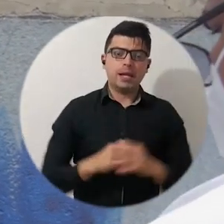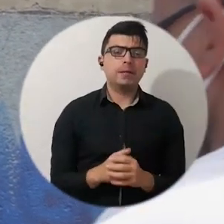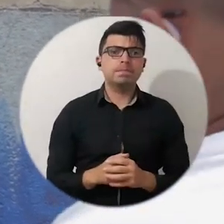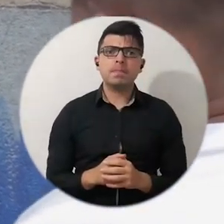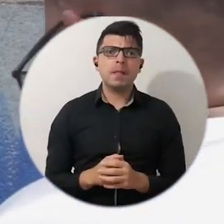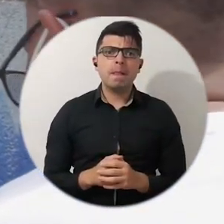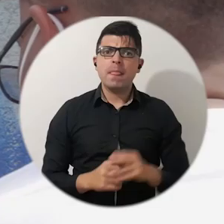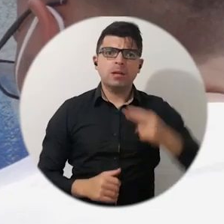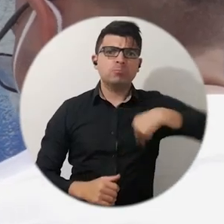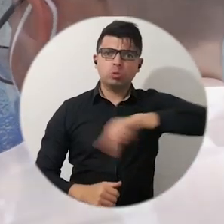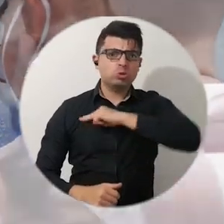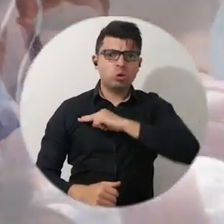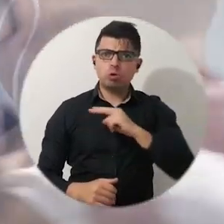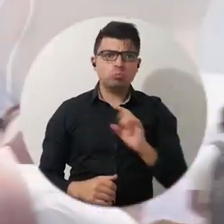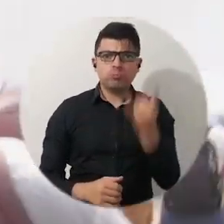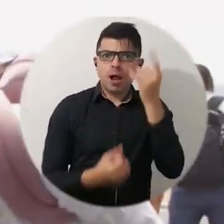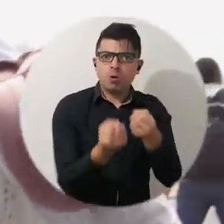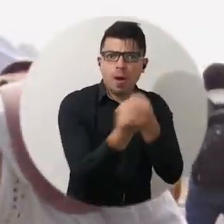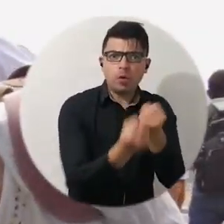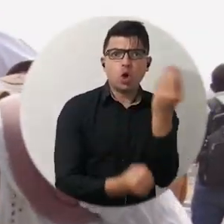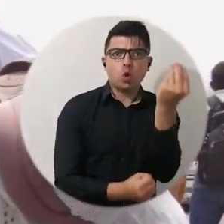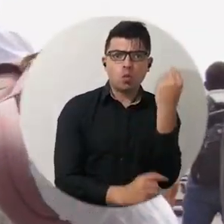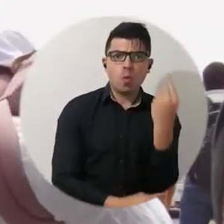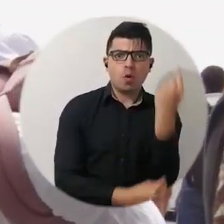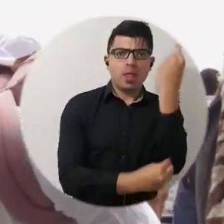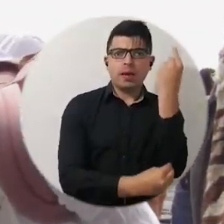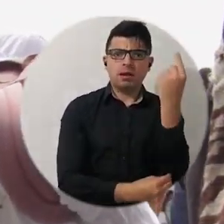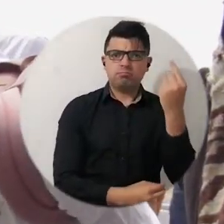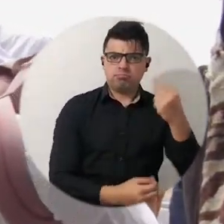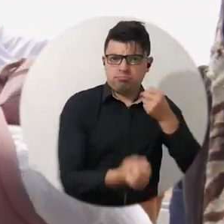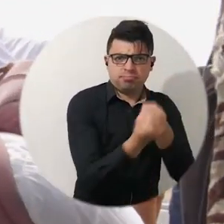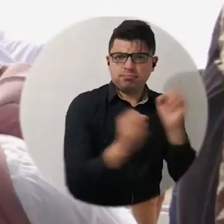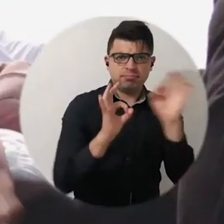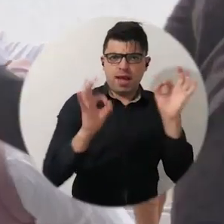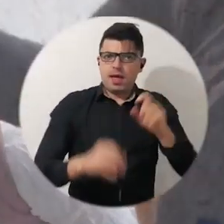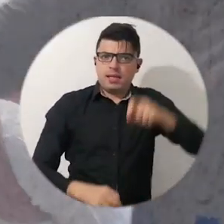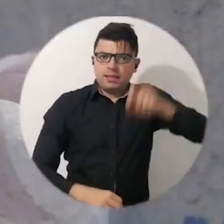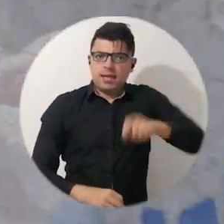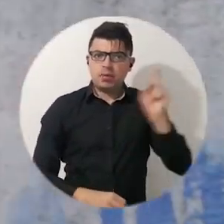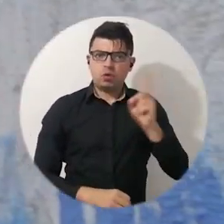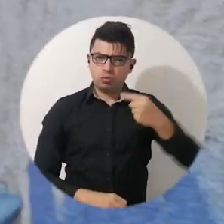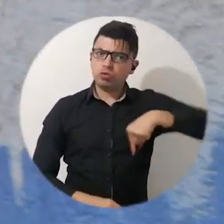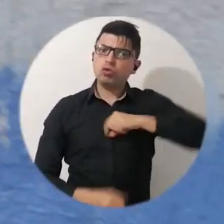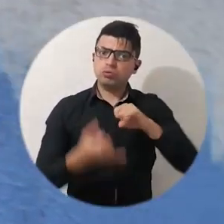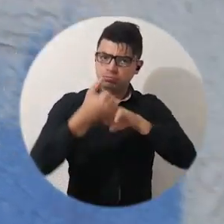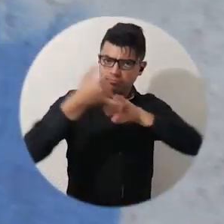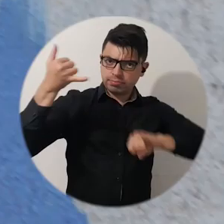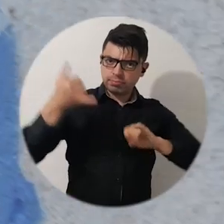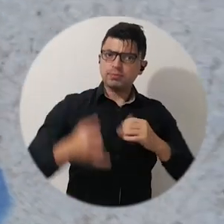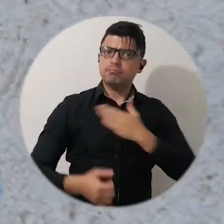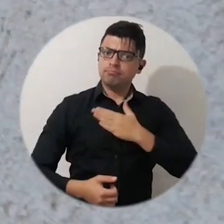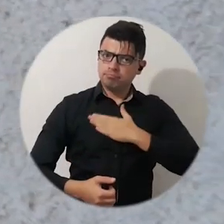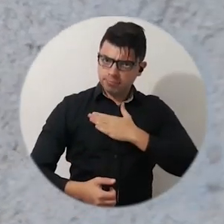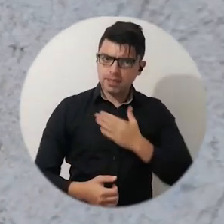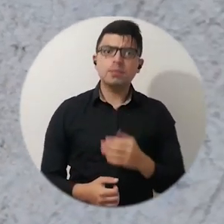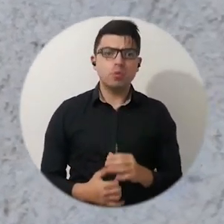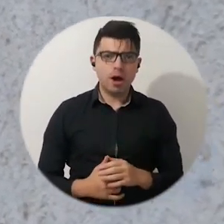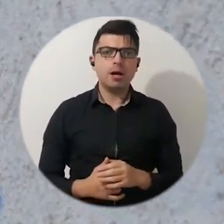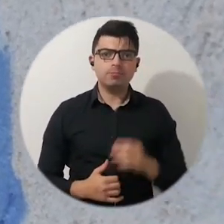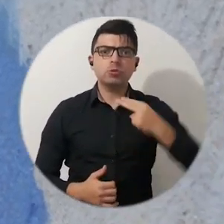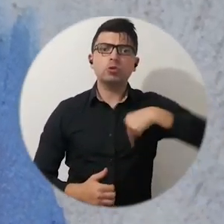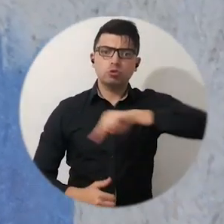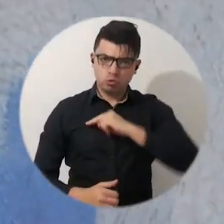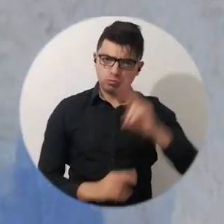Magdalena. Porque nosotros no estamos con ningún grupo político, no lo necesitamos. Nosotros tenemos nuestra independencia y nuestra